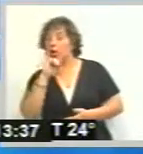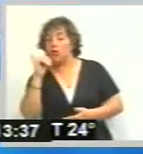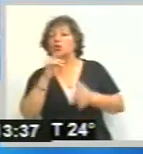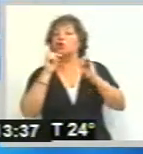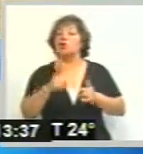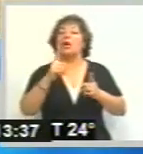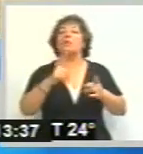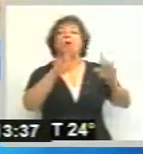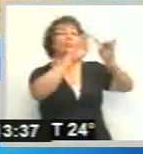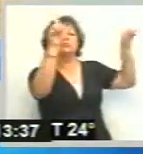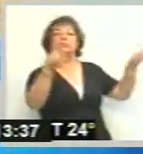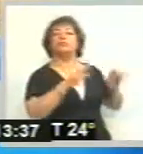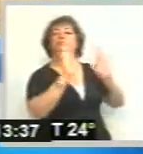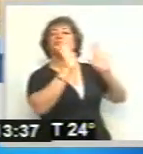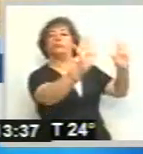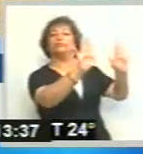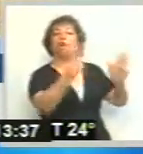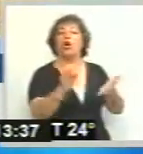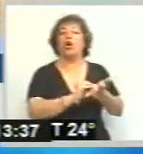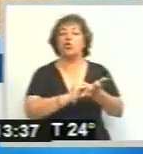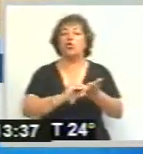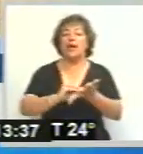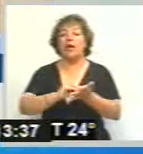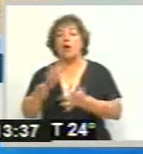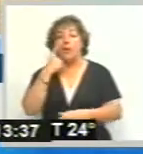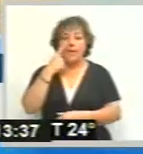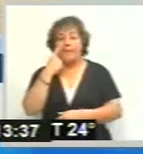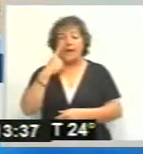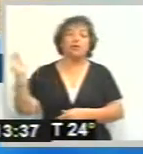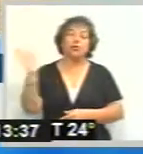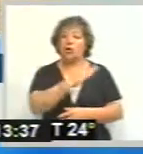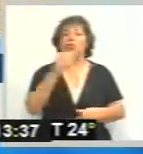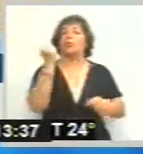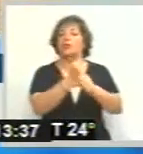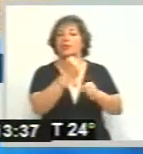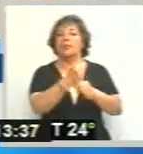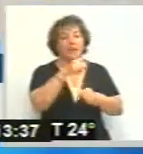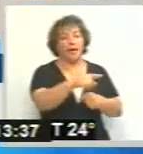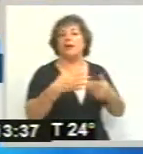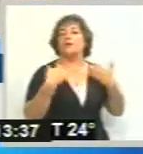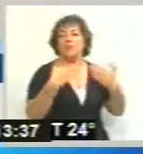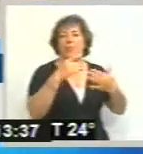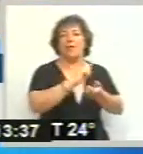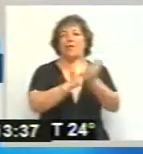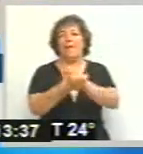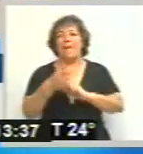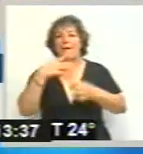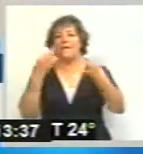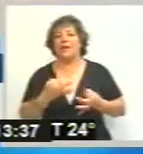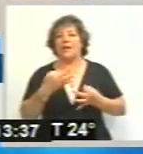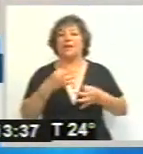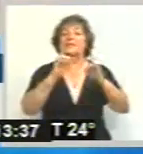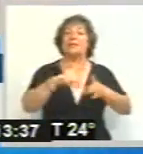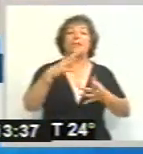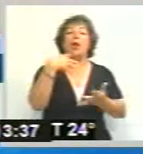de una placa que va a poner el Consejo Deliberante con los nombres de todos los que intervinieron en que esto se haga realidad. Las estatuas de la